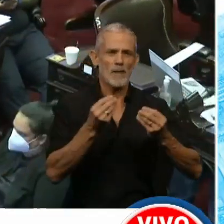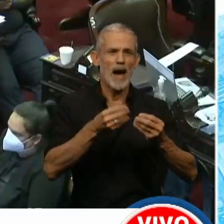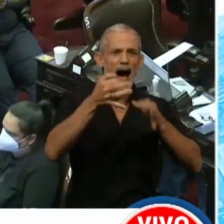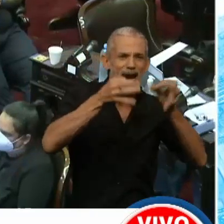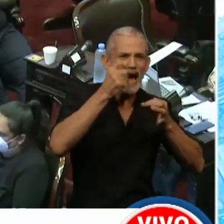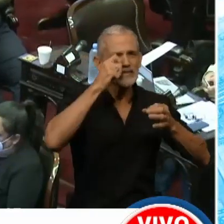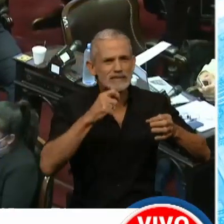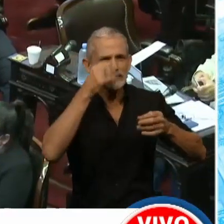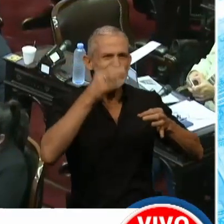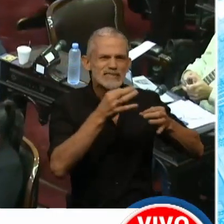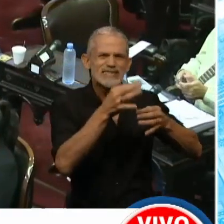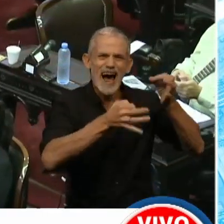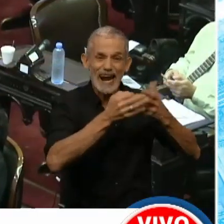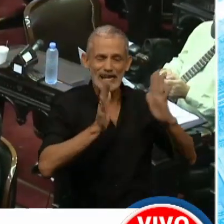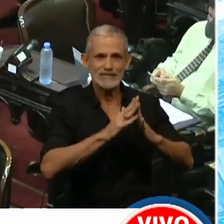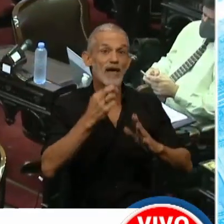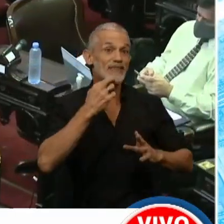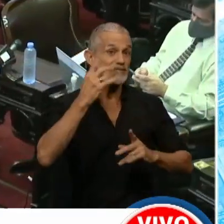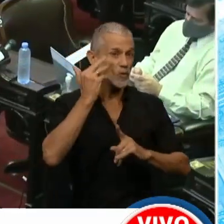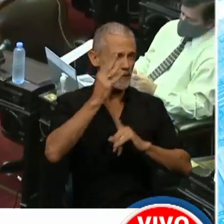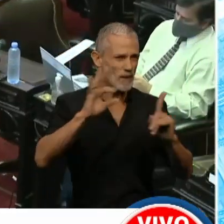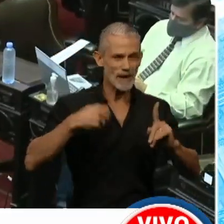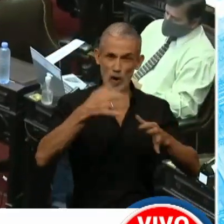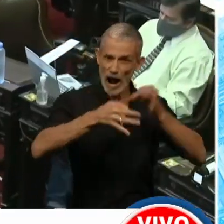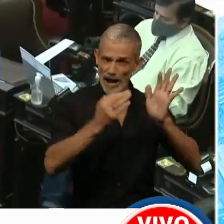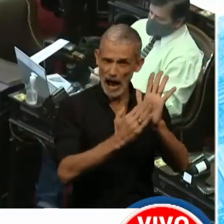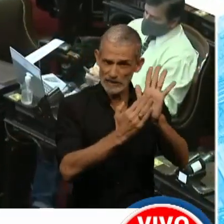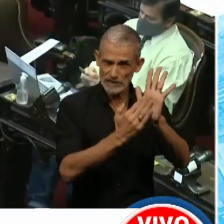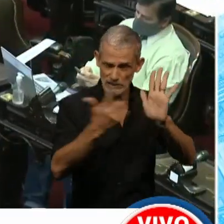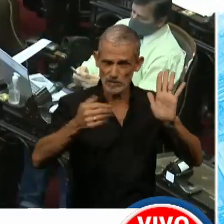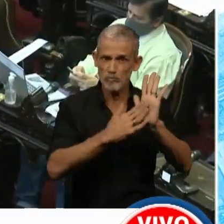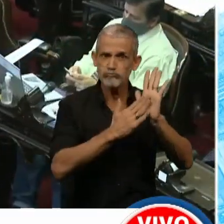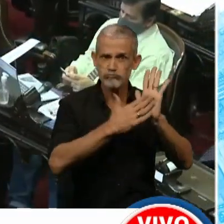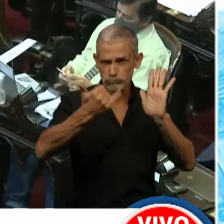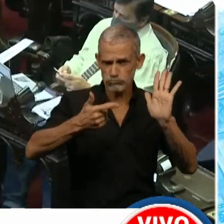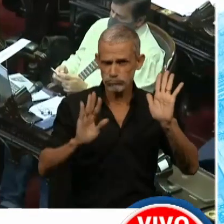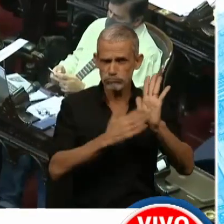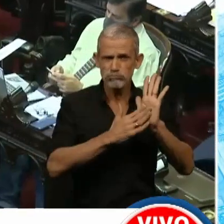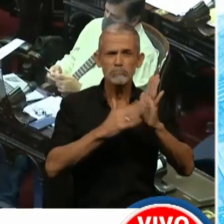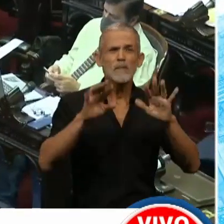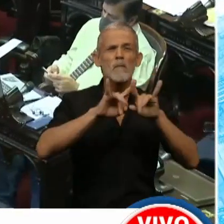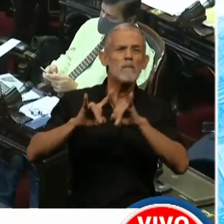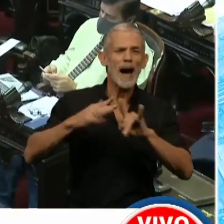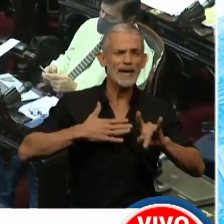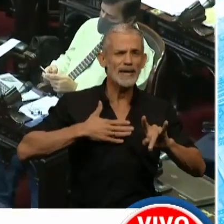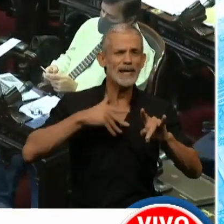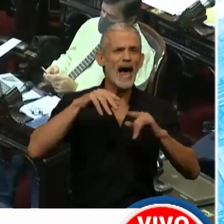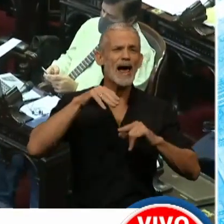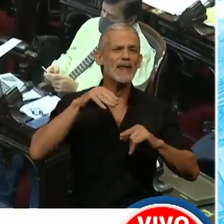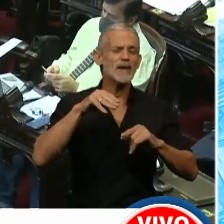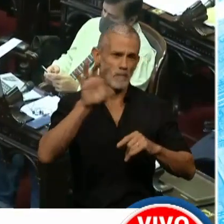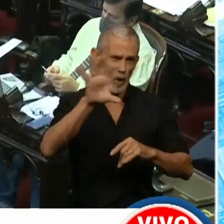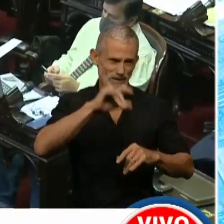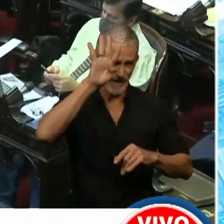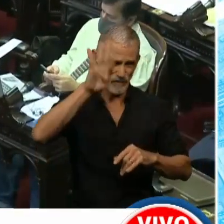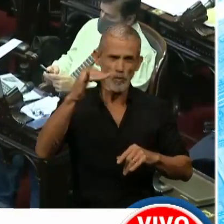análisis. El día 19 de marzo tengo un análisis y lo que estoy diciendo está comprobado en la página de mi portal de la provincia de